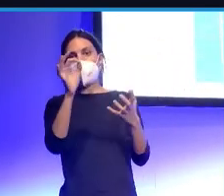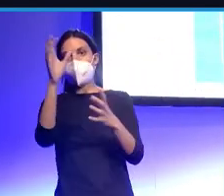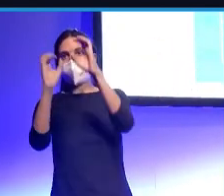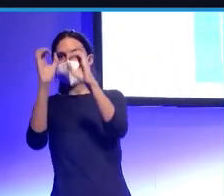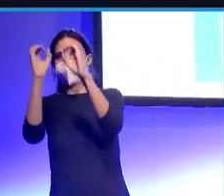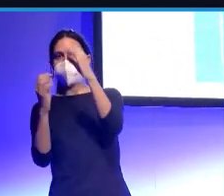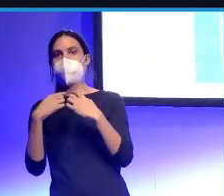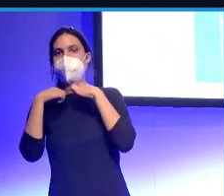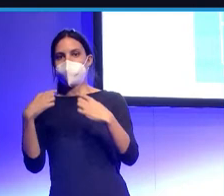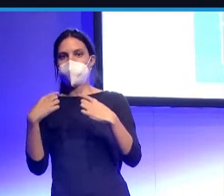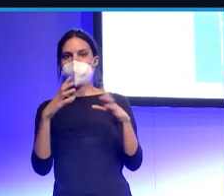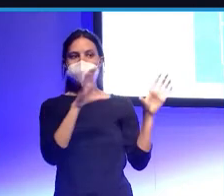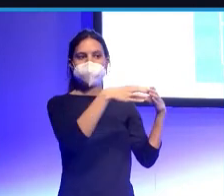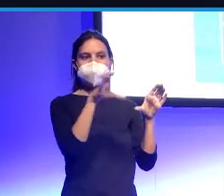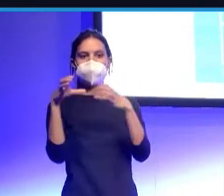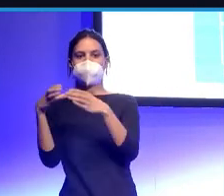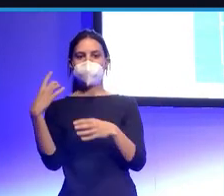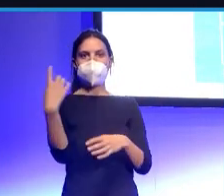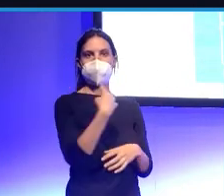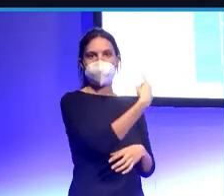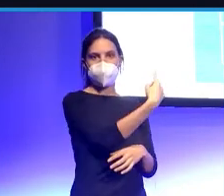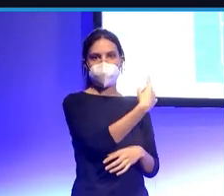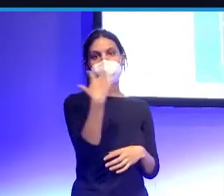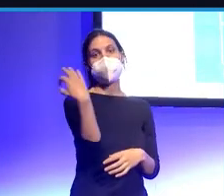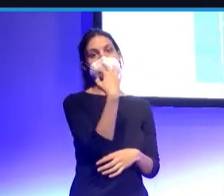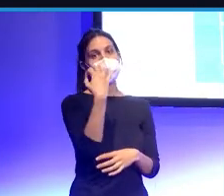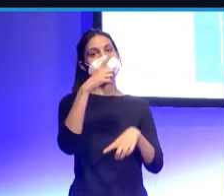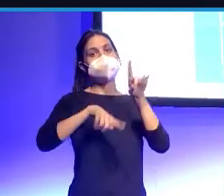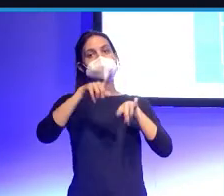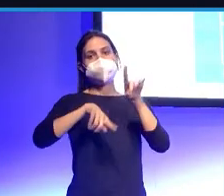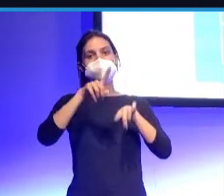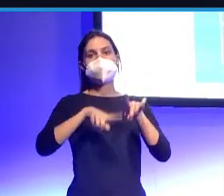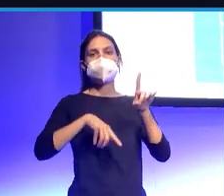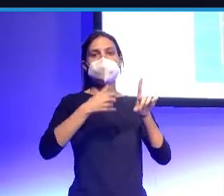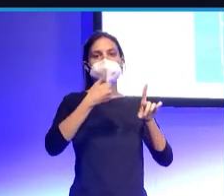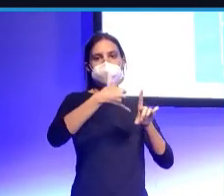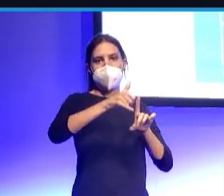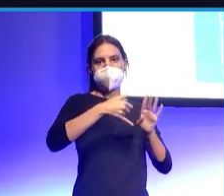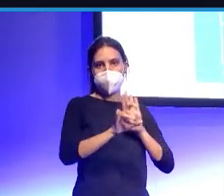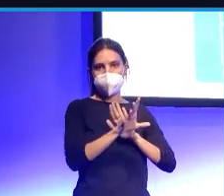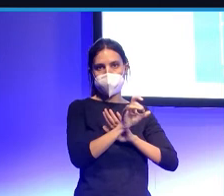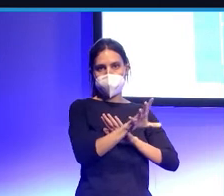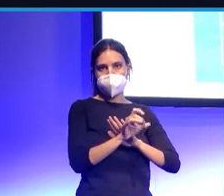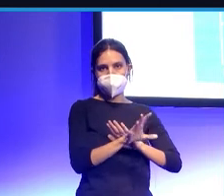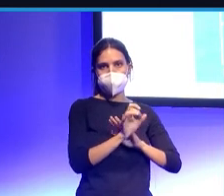cada equipo que se debería haber dado basado en todos estos tiros. Entonces, aquí entra